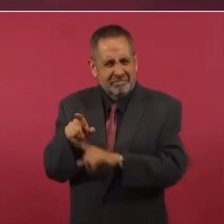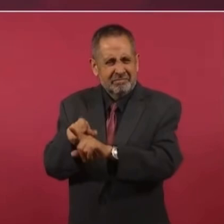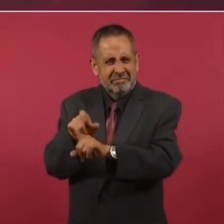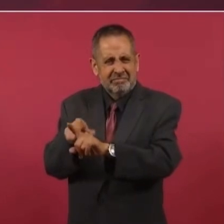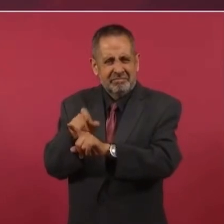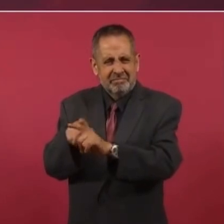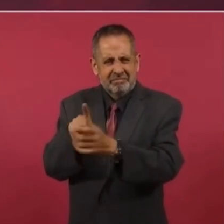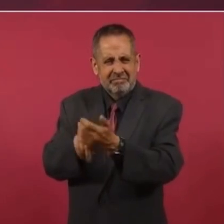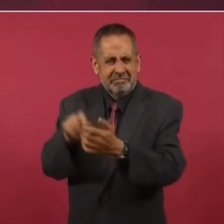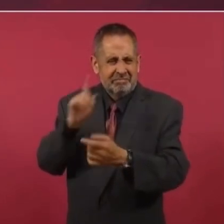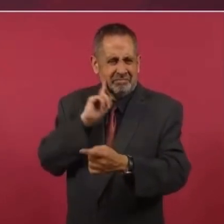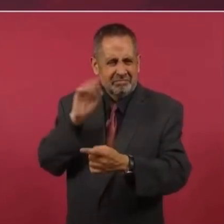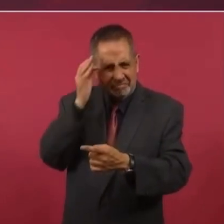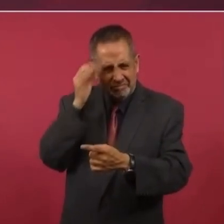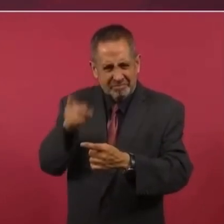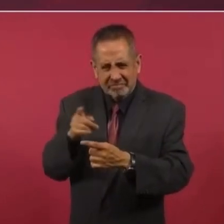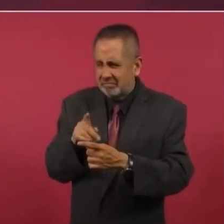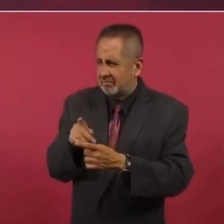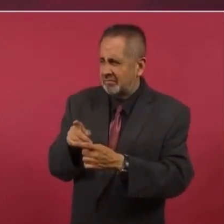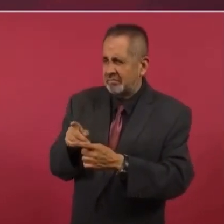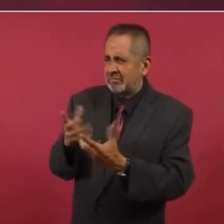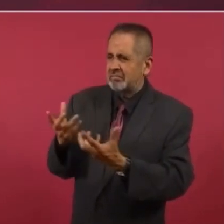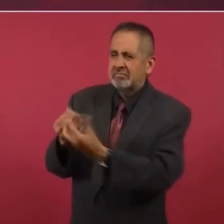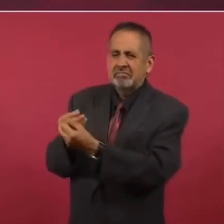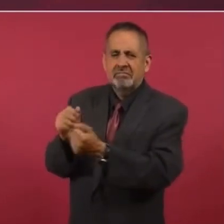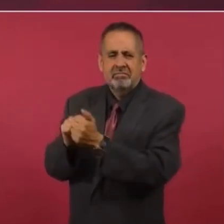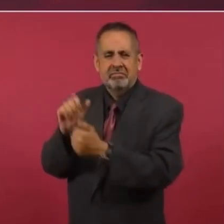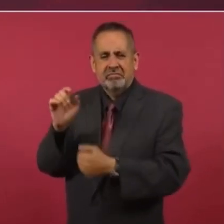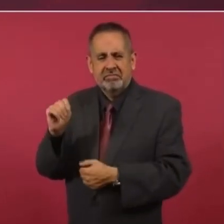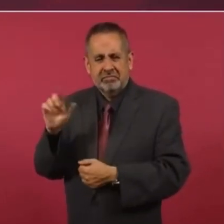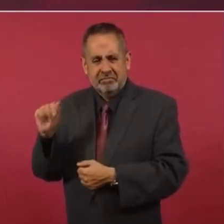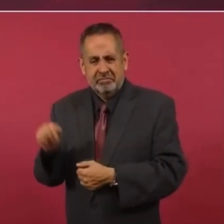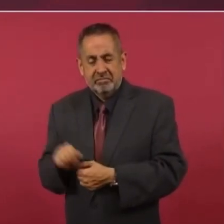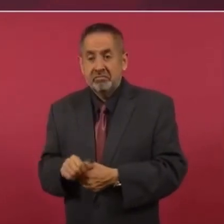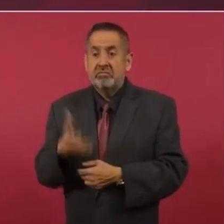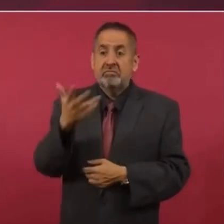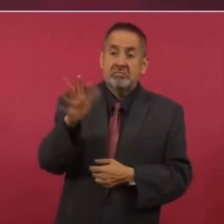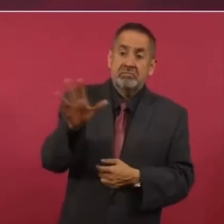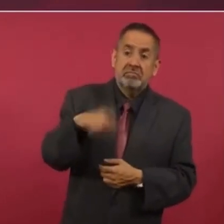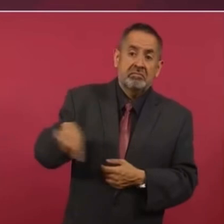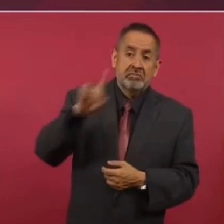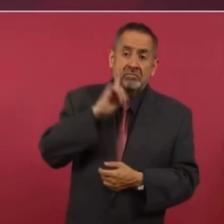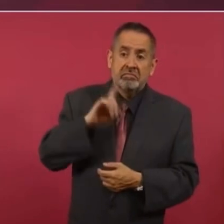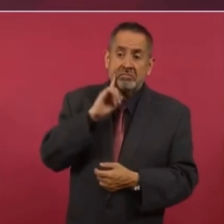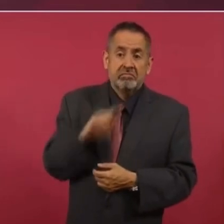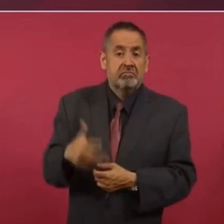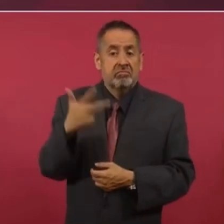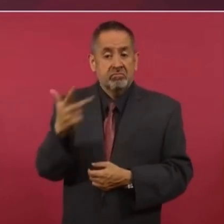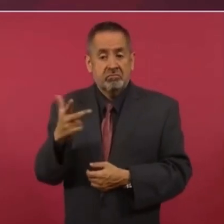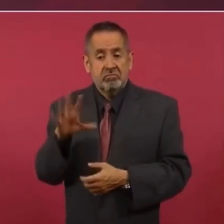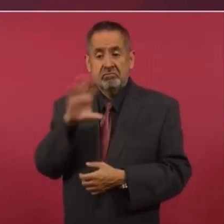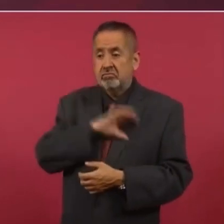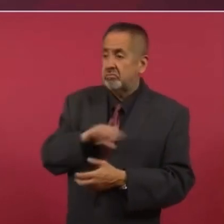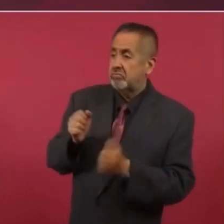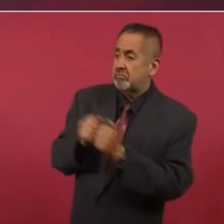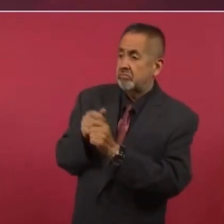porque de cada diez gatas, ocho lo prefieren.